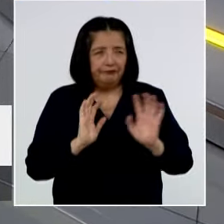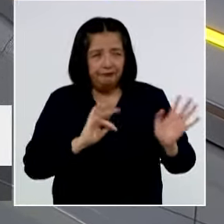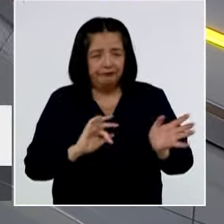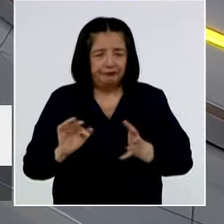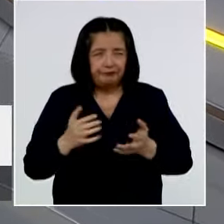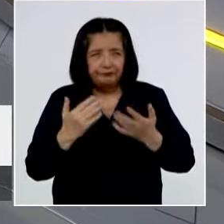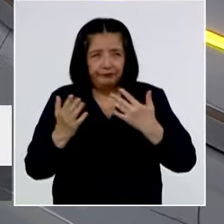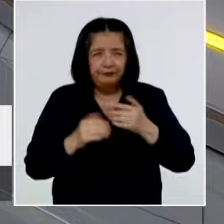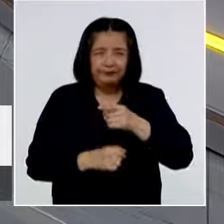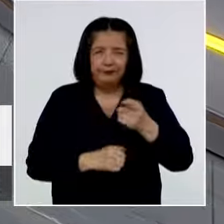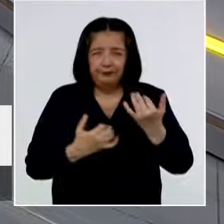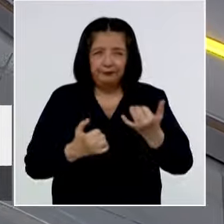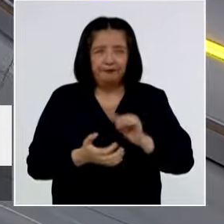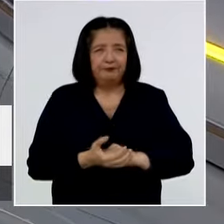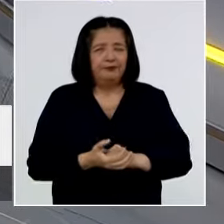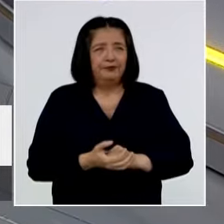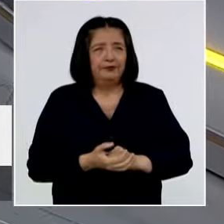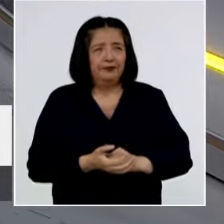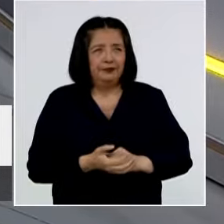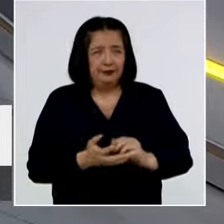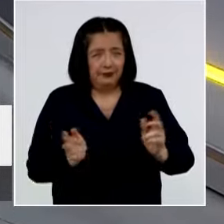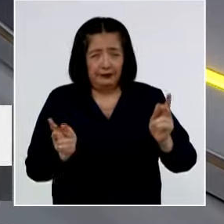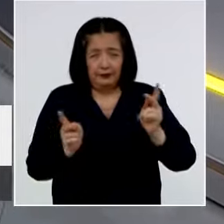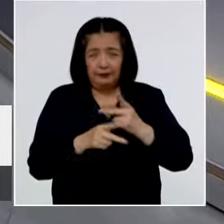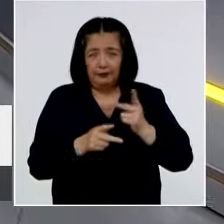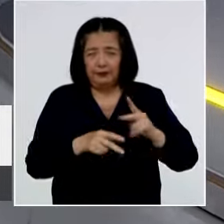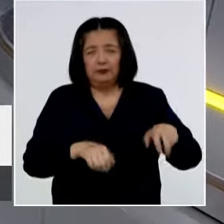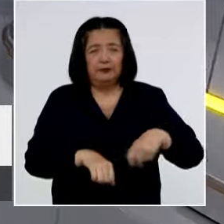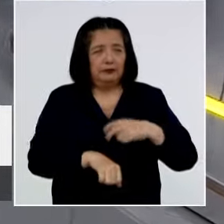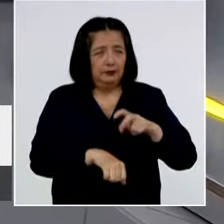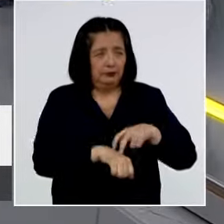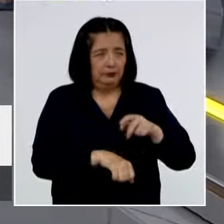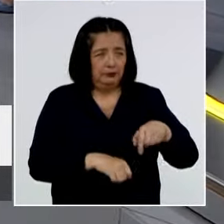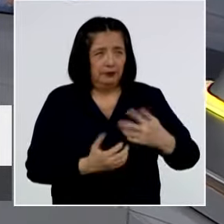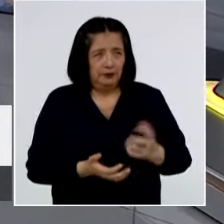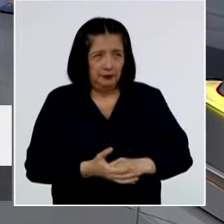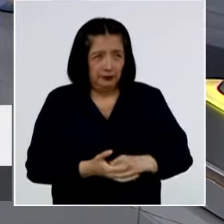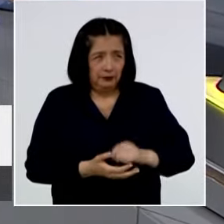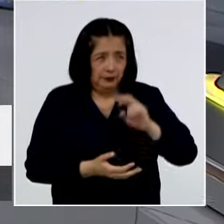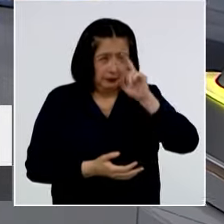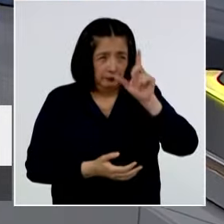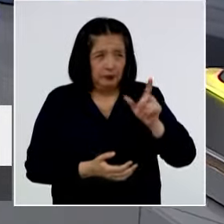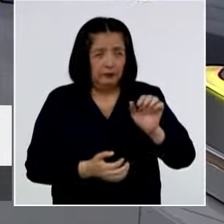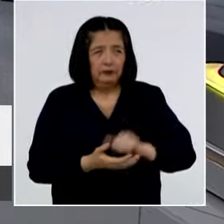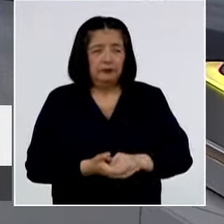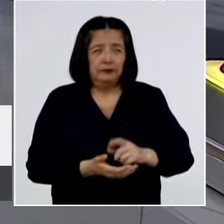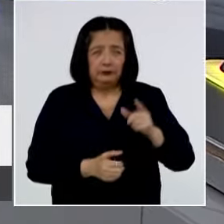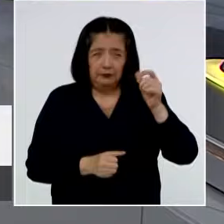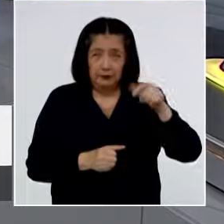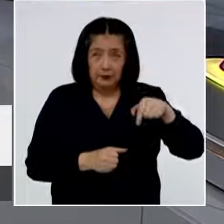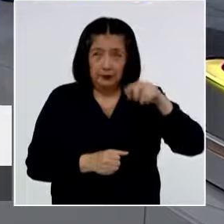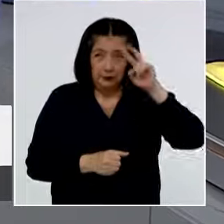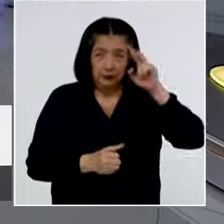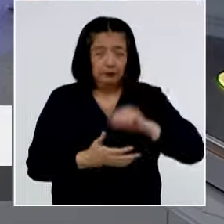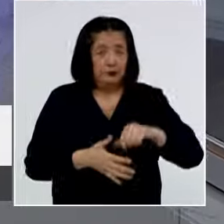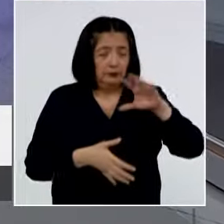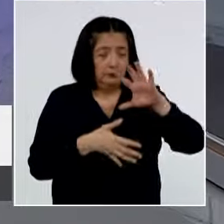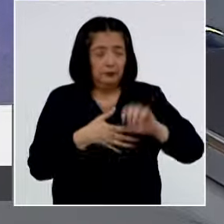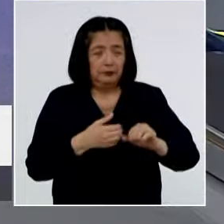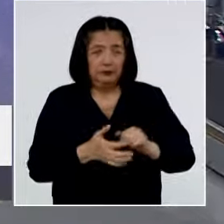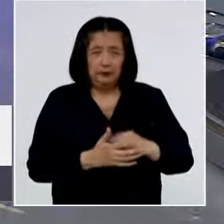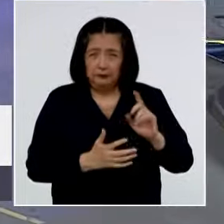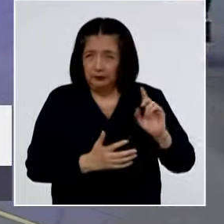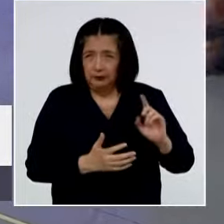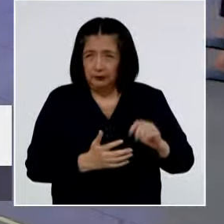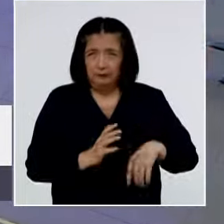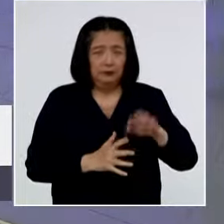a hablar, te parece ahora, de la producción papera en el territorio peruano. Hay que recordar que el Perú, digamos, en Sudamérica es el principal